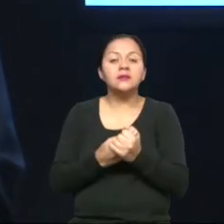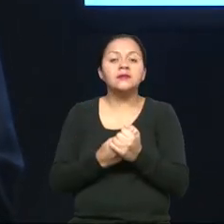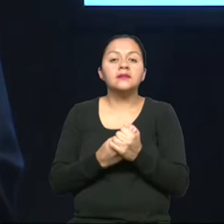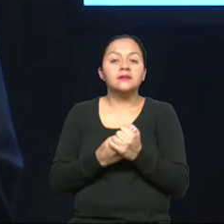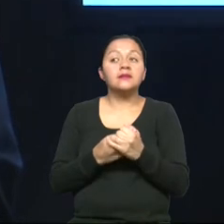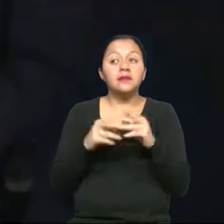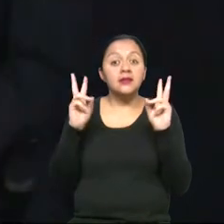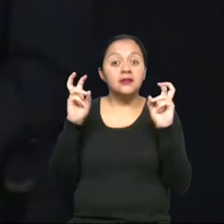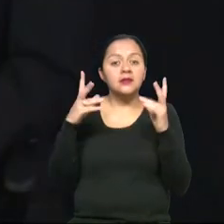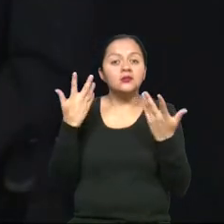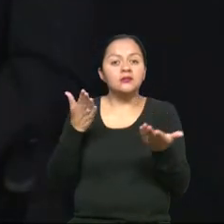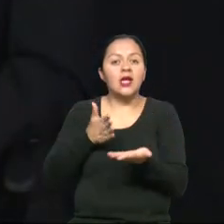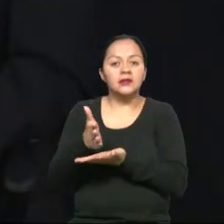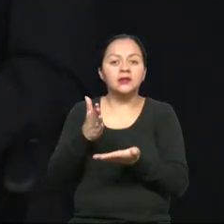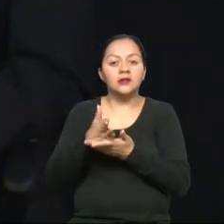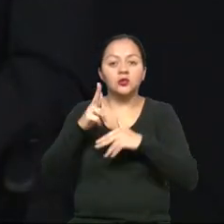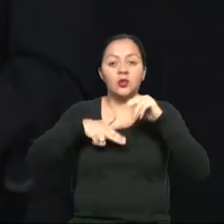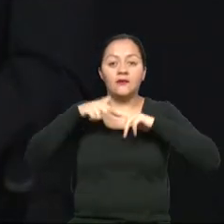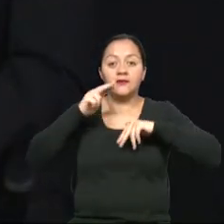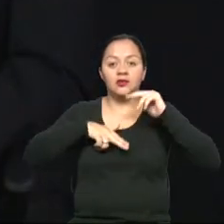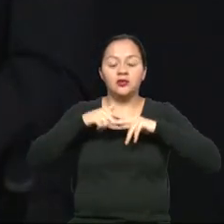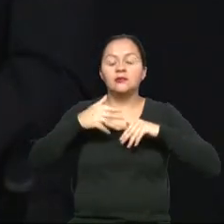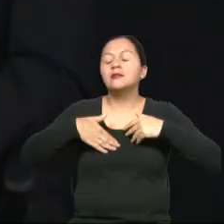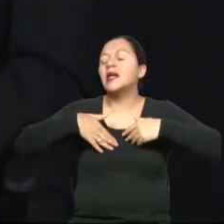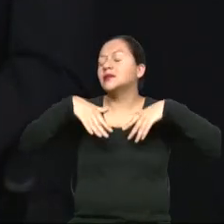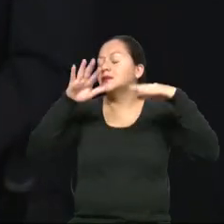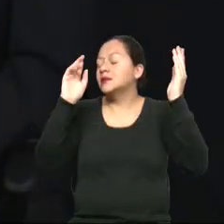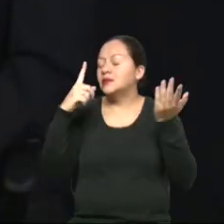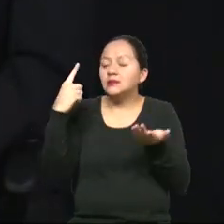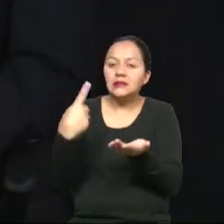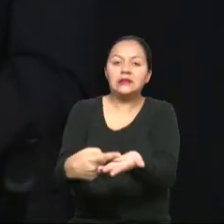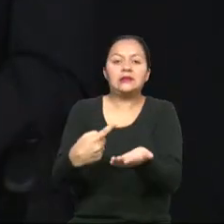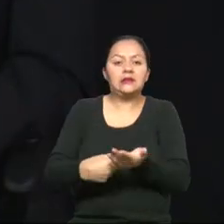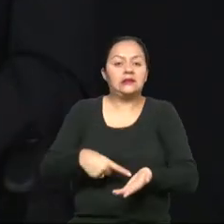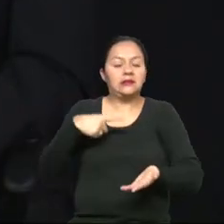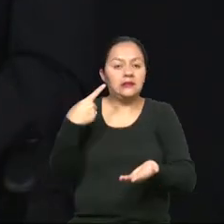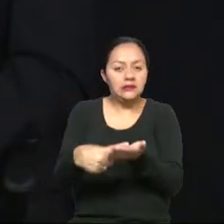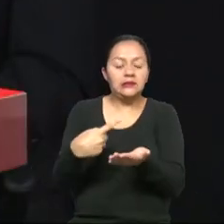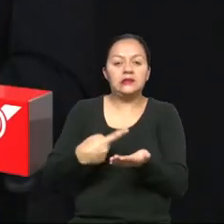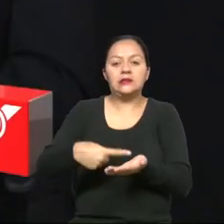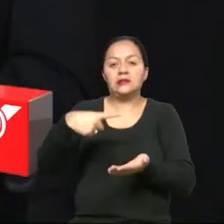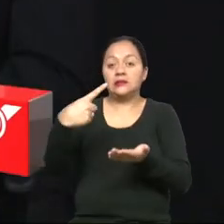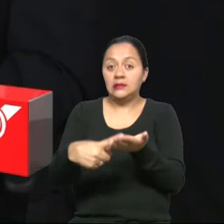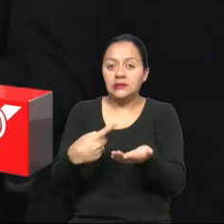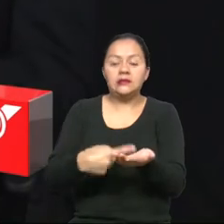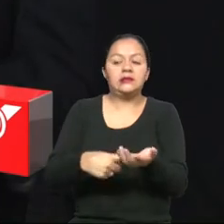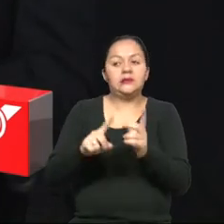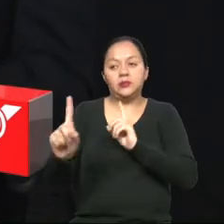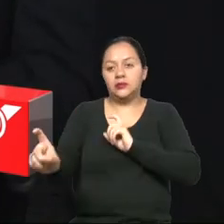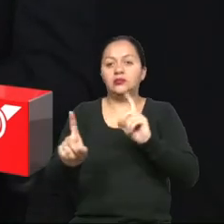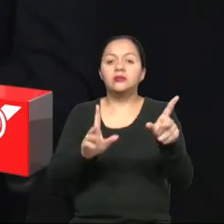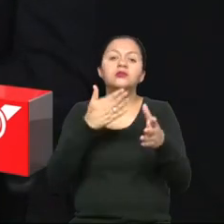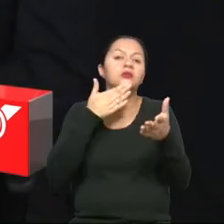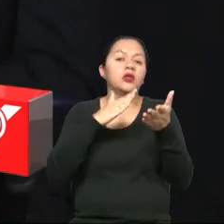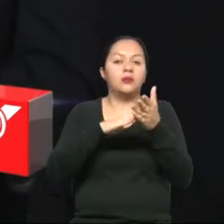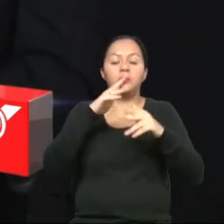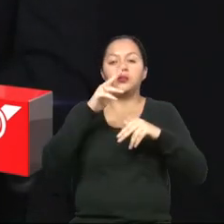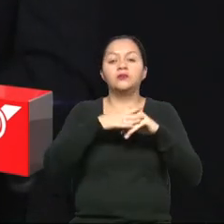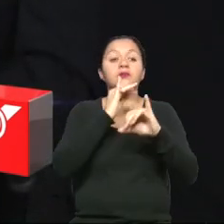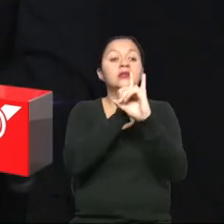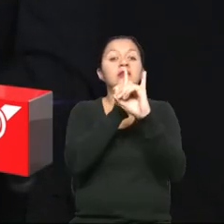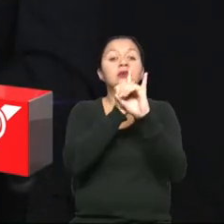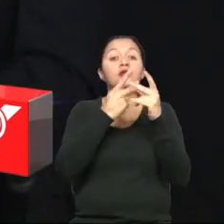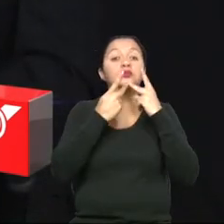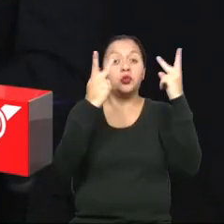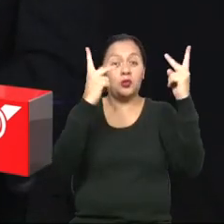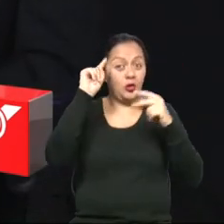lo que es accesibilidad a las edificaciones. Es más, se estaba haciendo un estudio de ver cuántas de los servicios públicos que nosotros